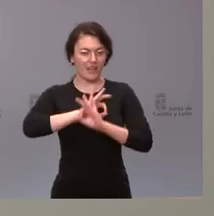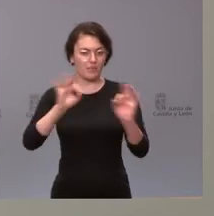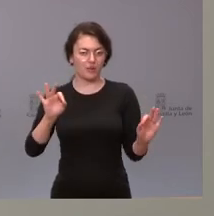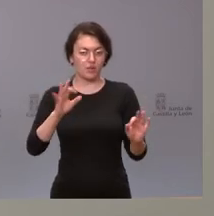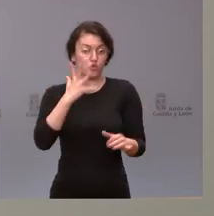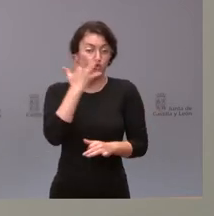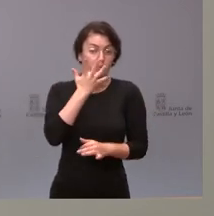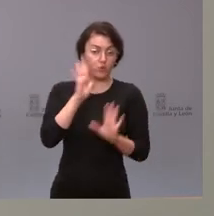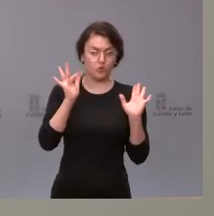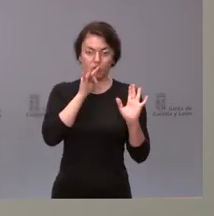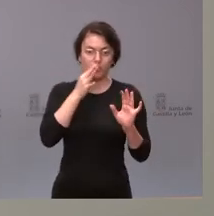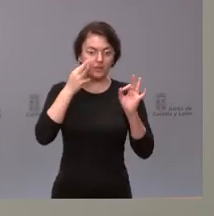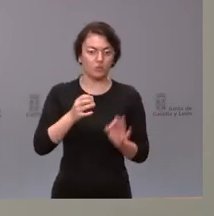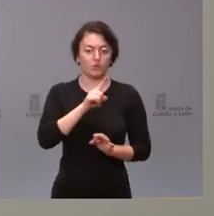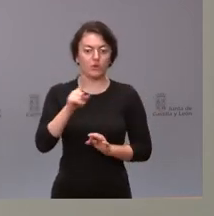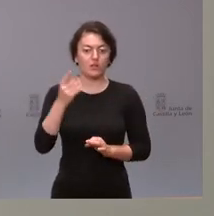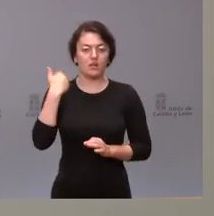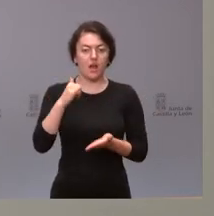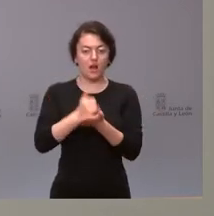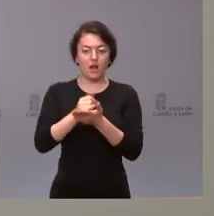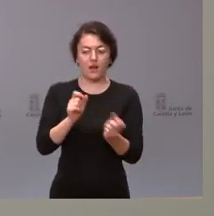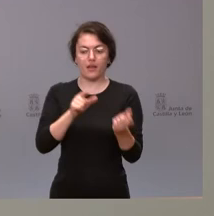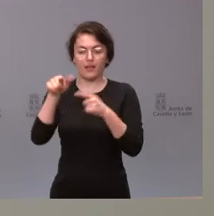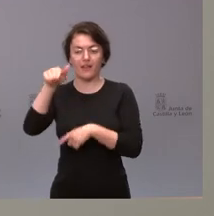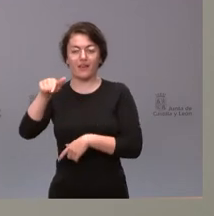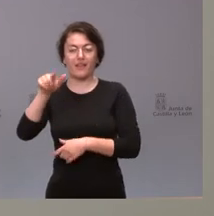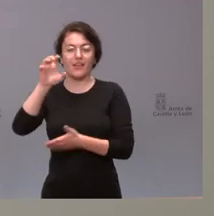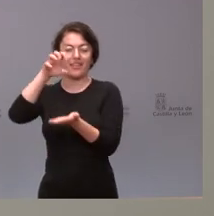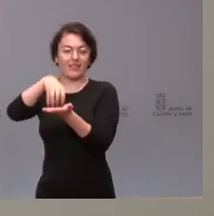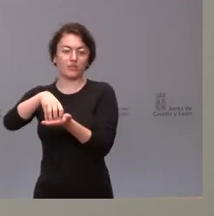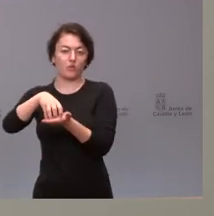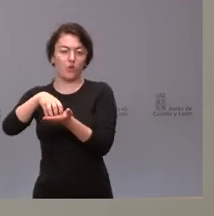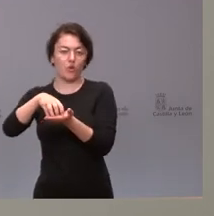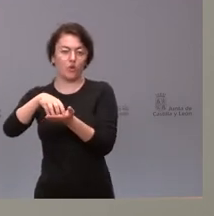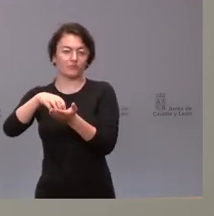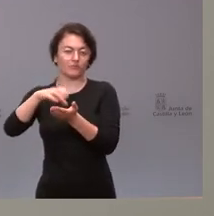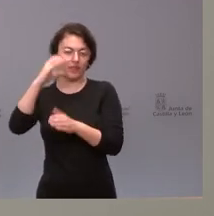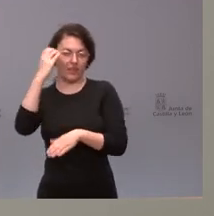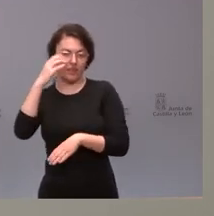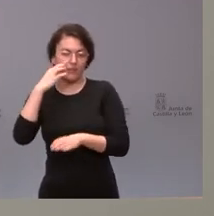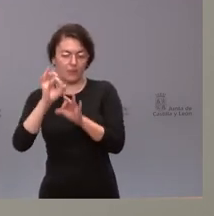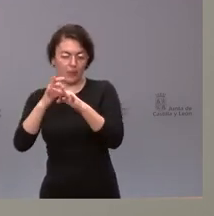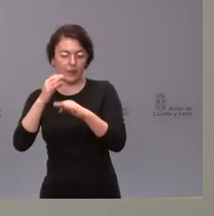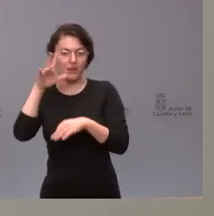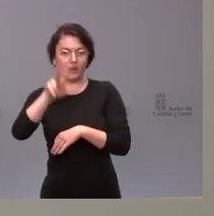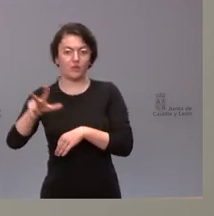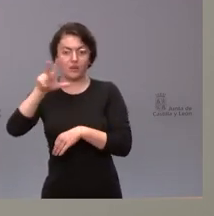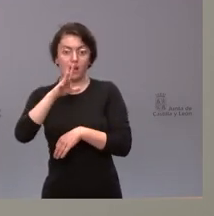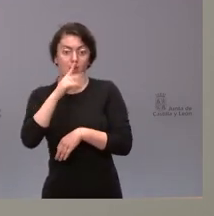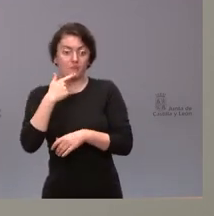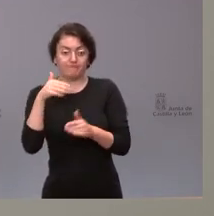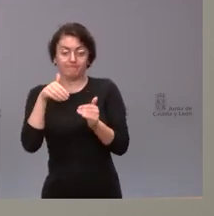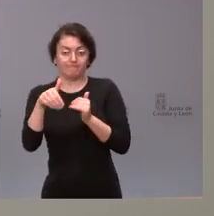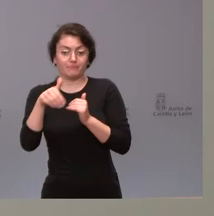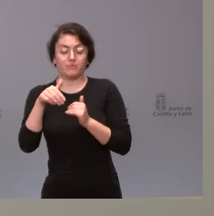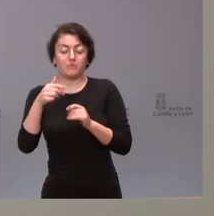ha derivado al Centro Microbiológico Nacional y del cual esperaremos resultados en los próximos días. Es la información que les puedo ofrecer